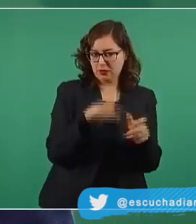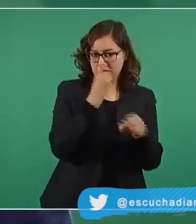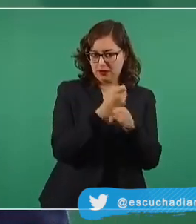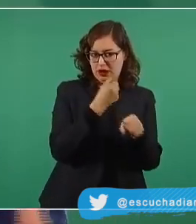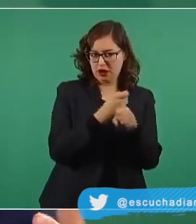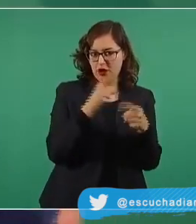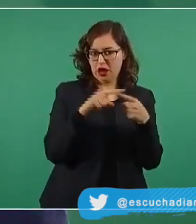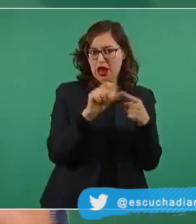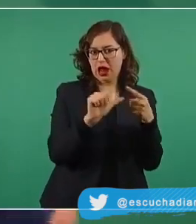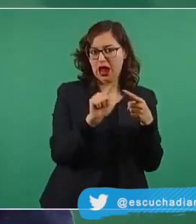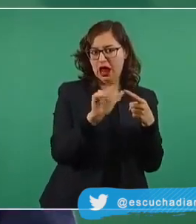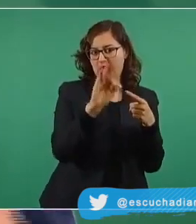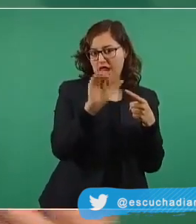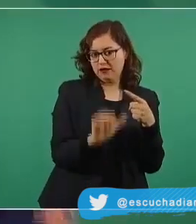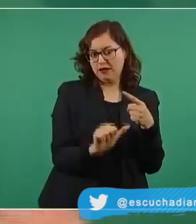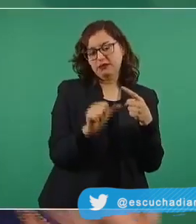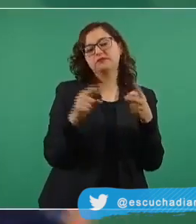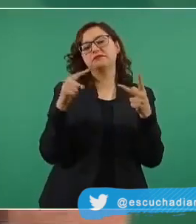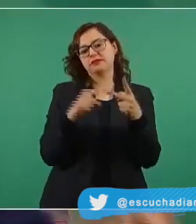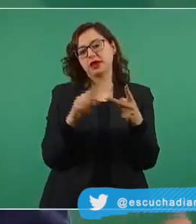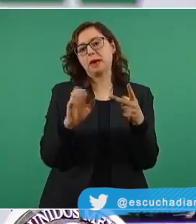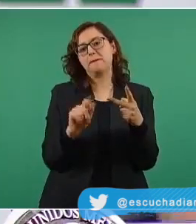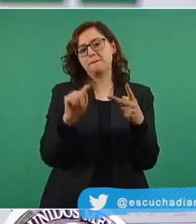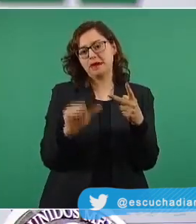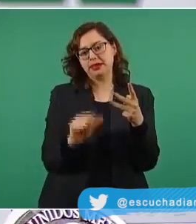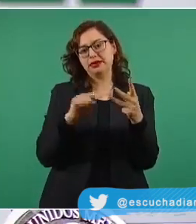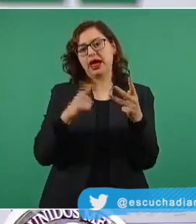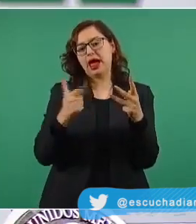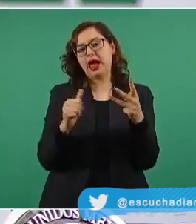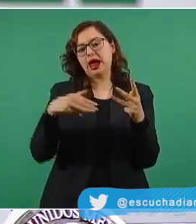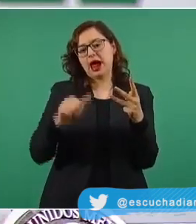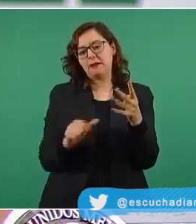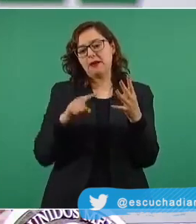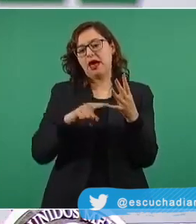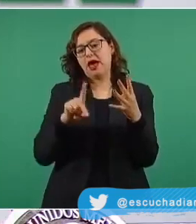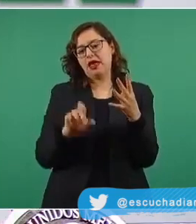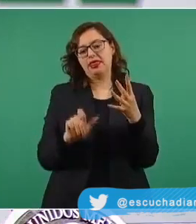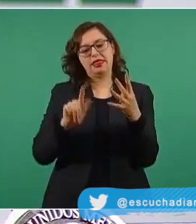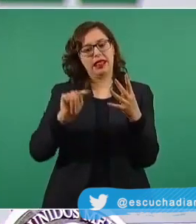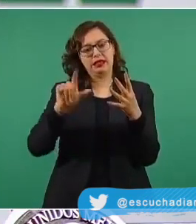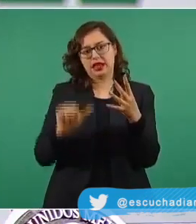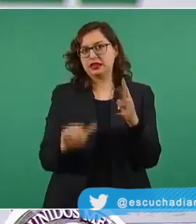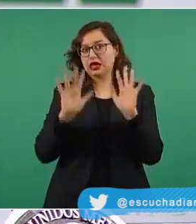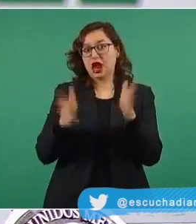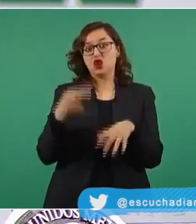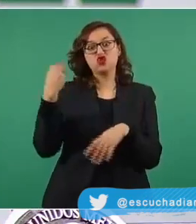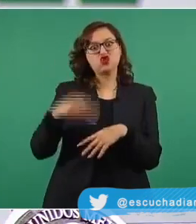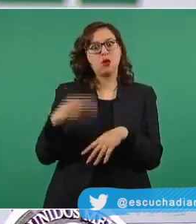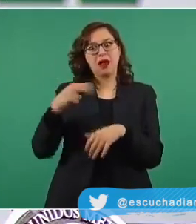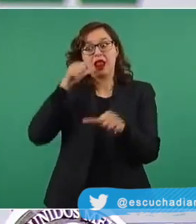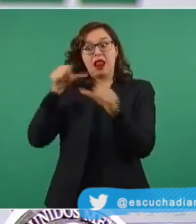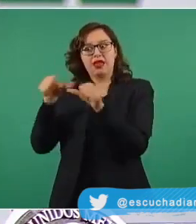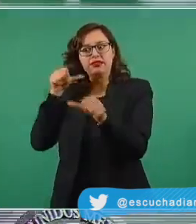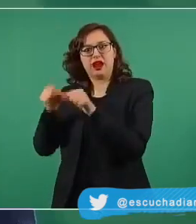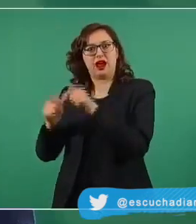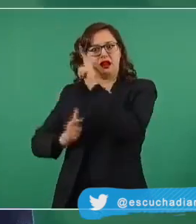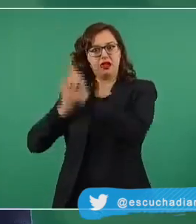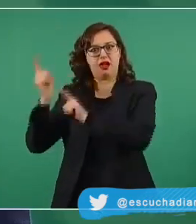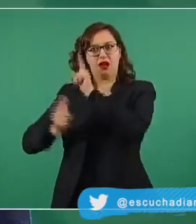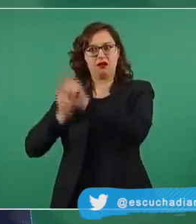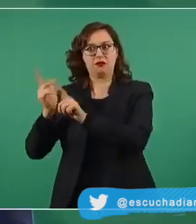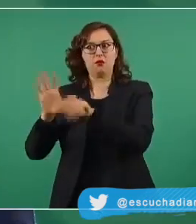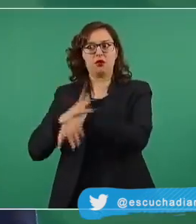En la semana epidemiológica 27, el número de casos estimados se incrementó 38% con respecto a la semana anterior.